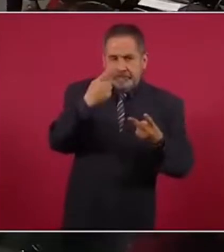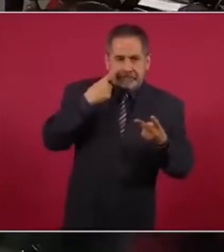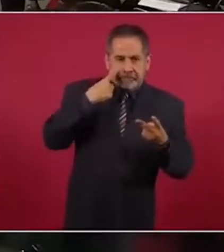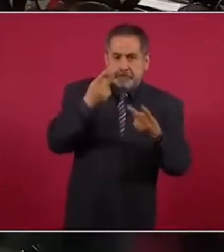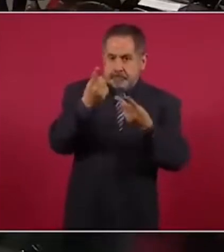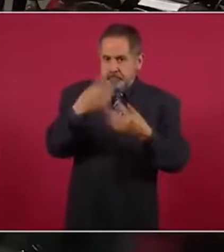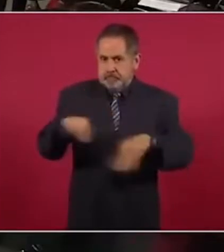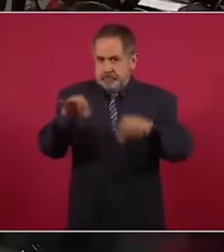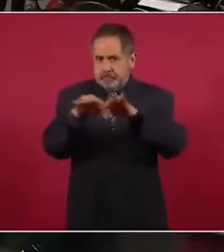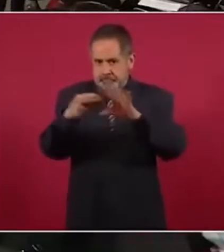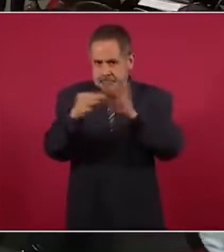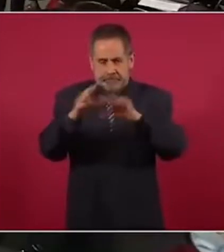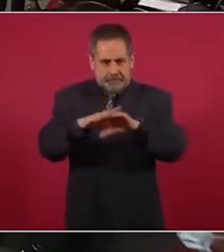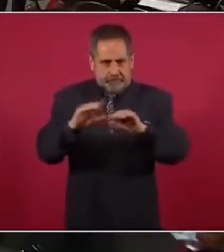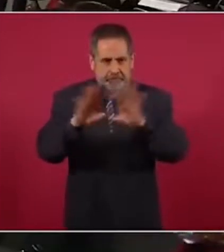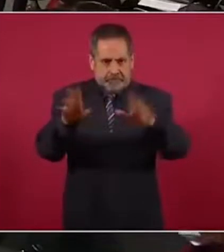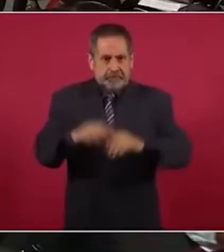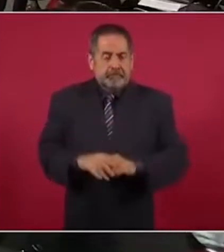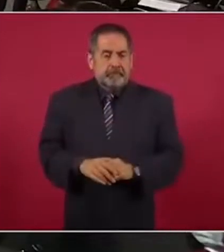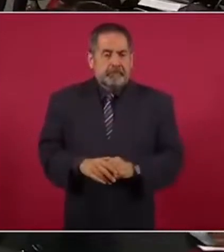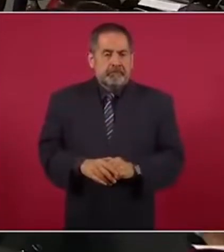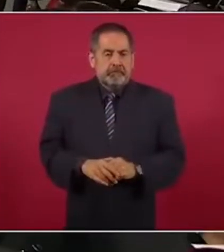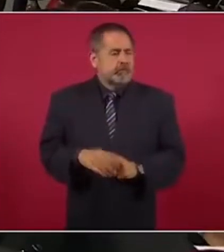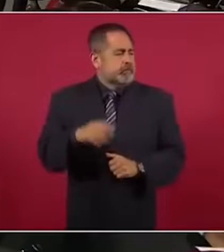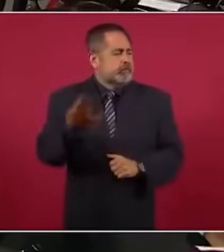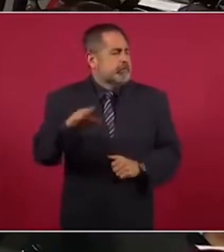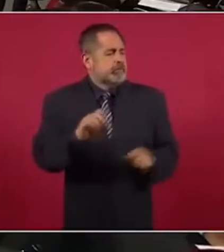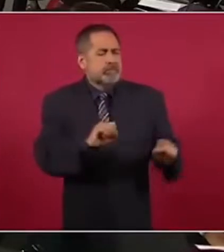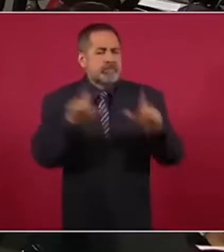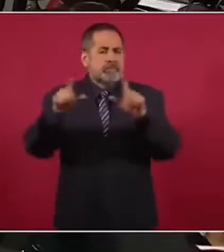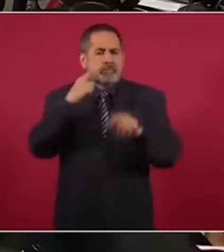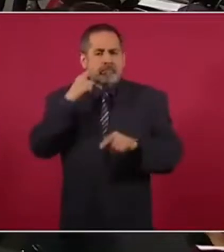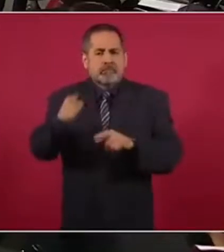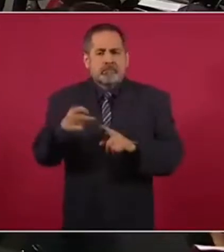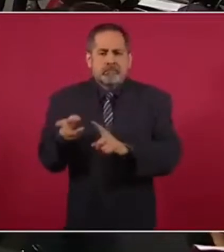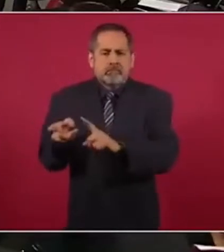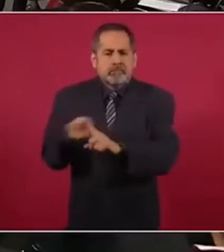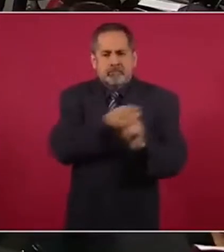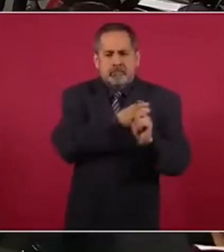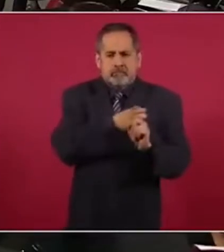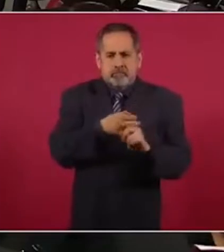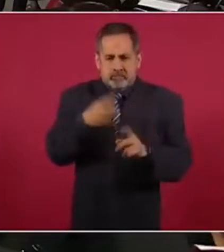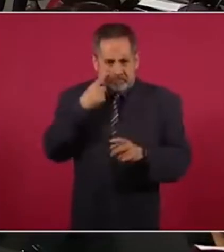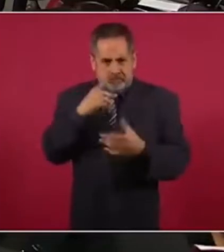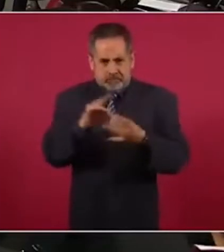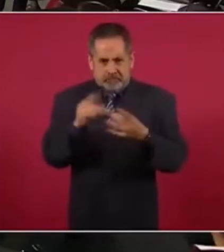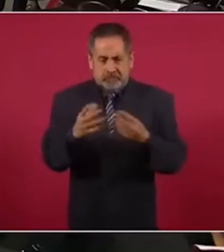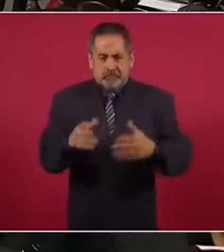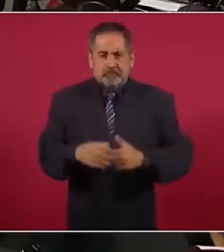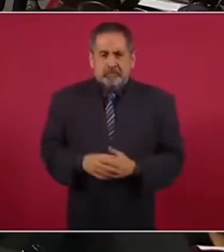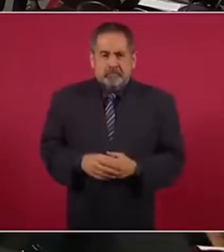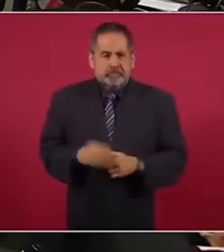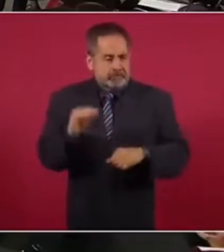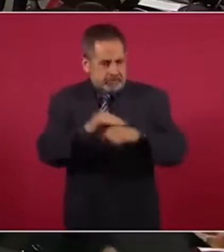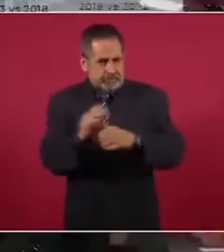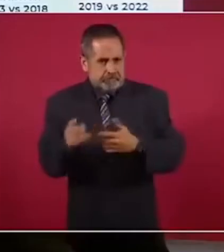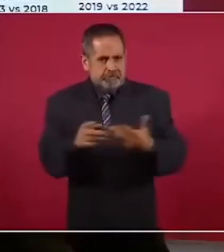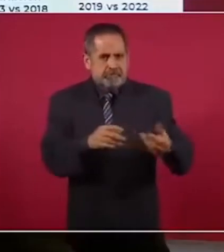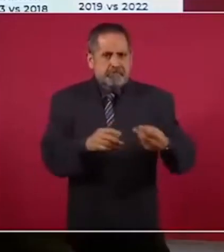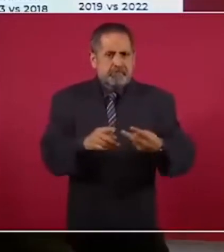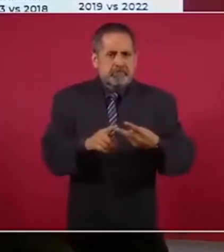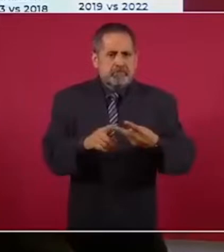importantísimo aclarar esto, ¿por qué no pones secuestro? ¿Por qué no pones